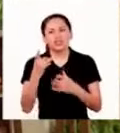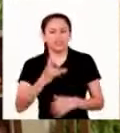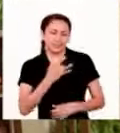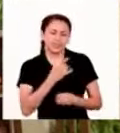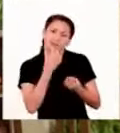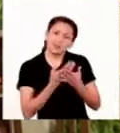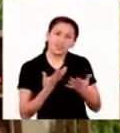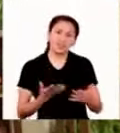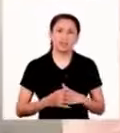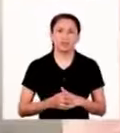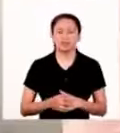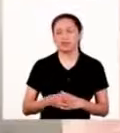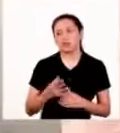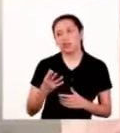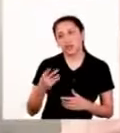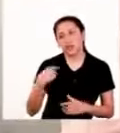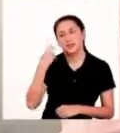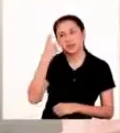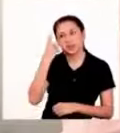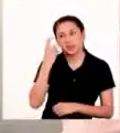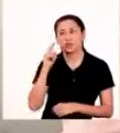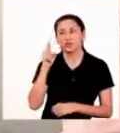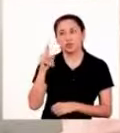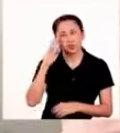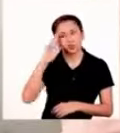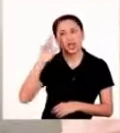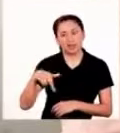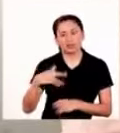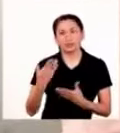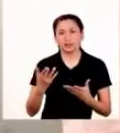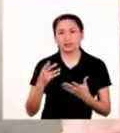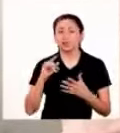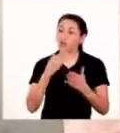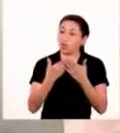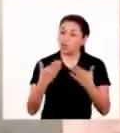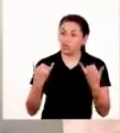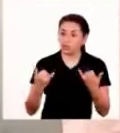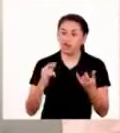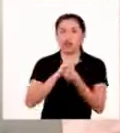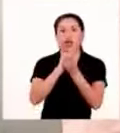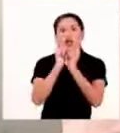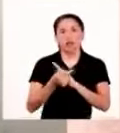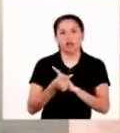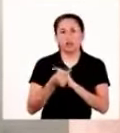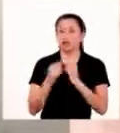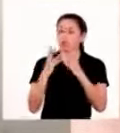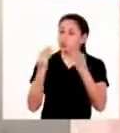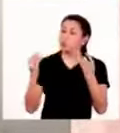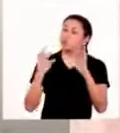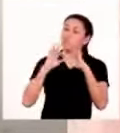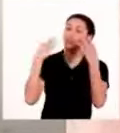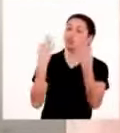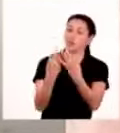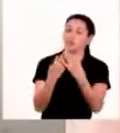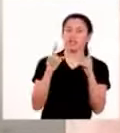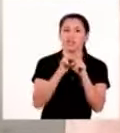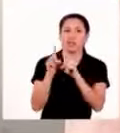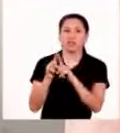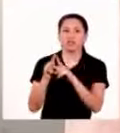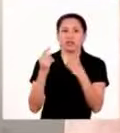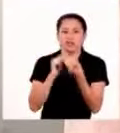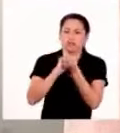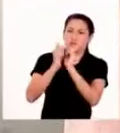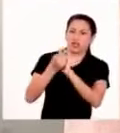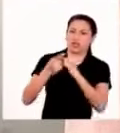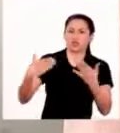bien, que se sienta bien. Ay, Raúl, hijito, es muy cierto todo lo que dices. Sí, las cosas ya están cambiando. Varias familias aquí en el